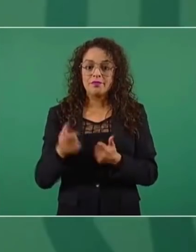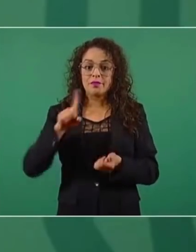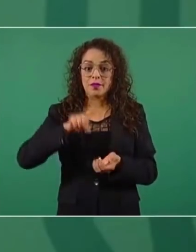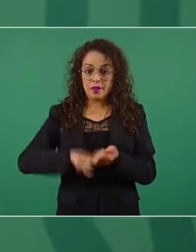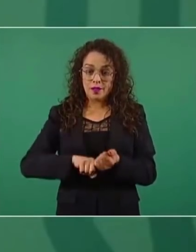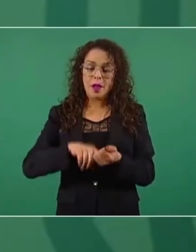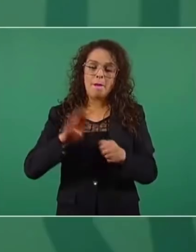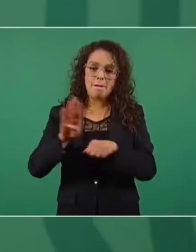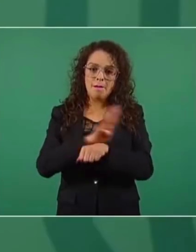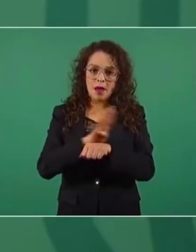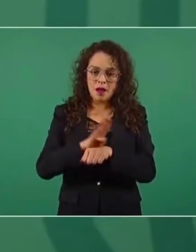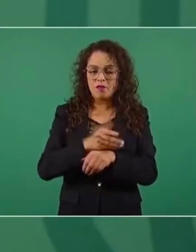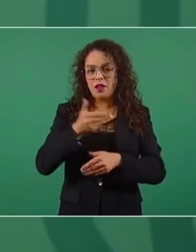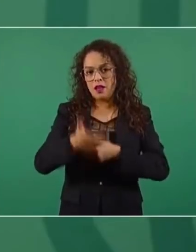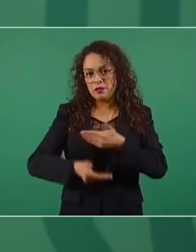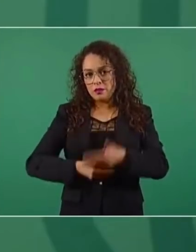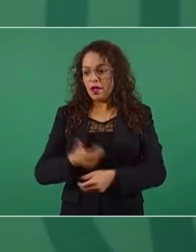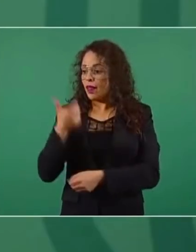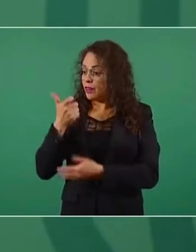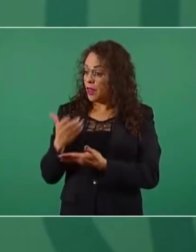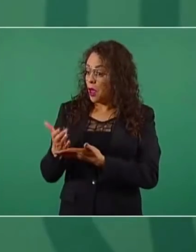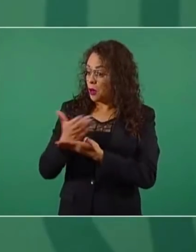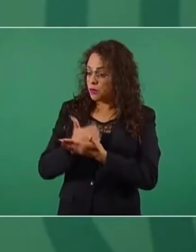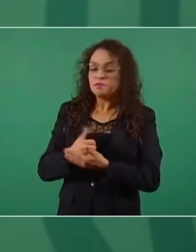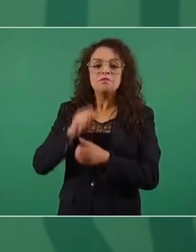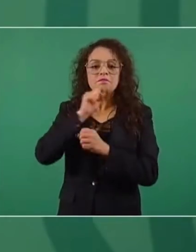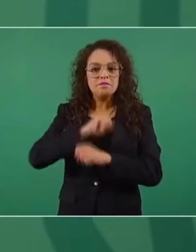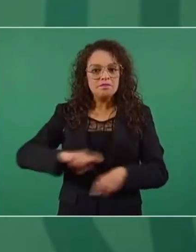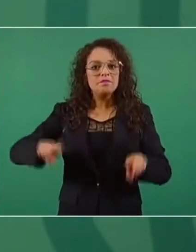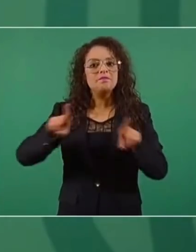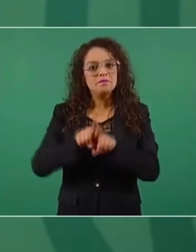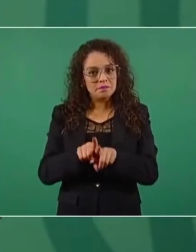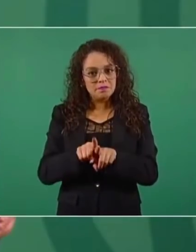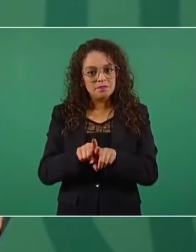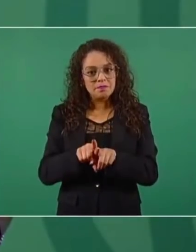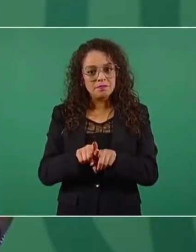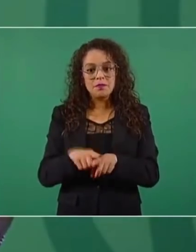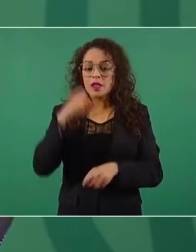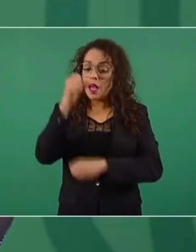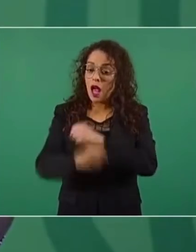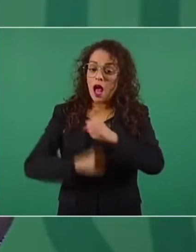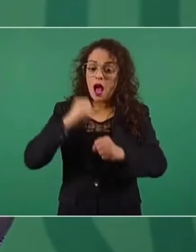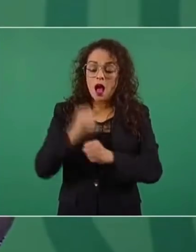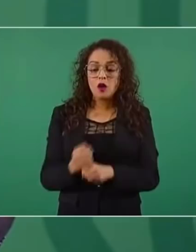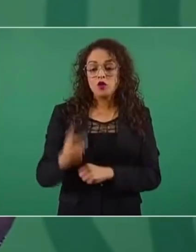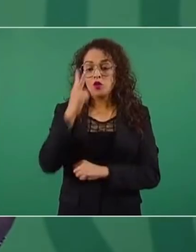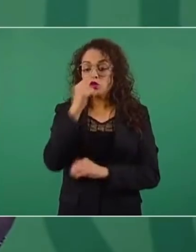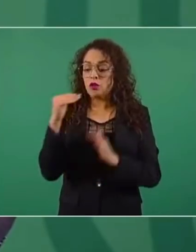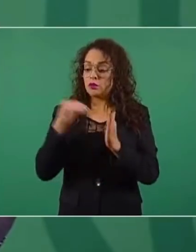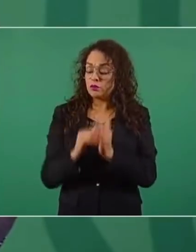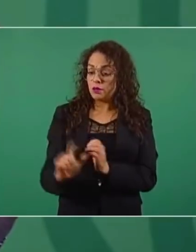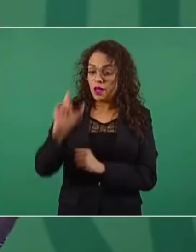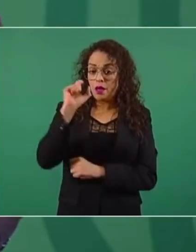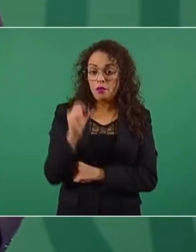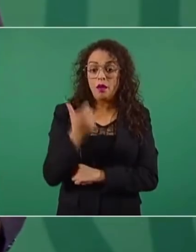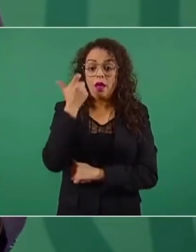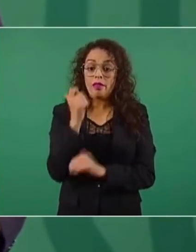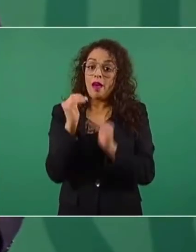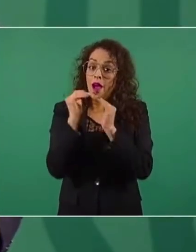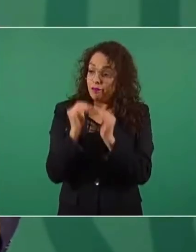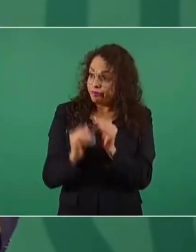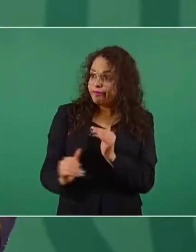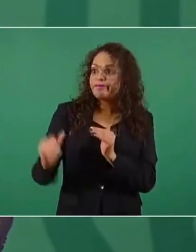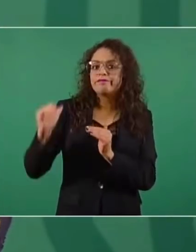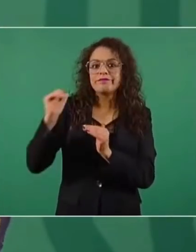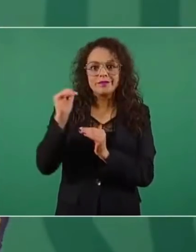Y además, por si fuera poco, tuvimos un incremento en 2020 y tuvimos un incremento, hemos tenido